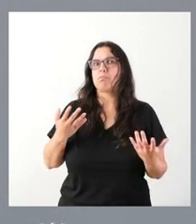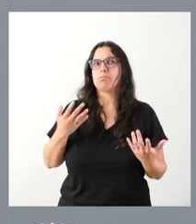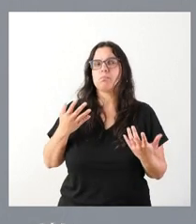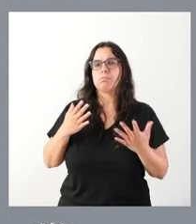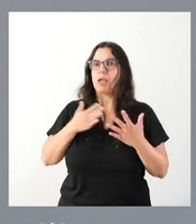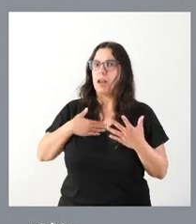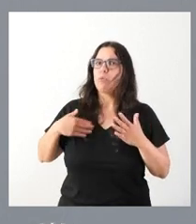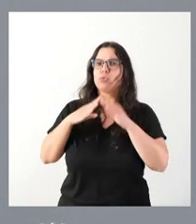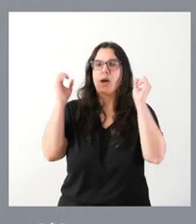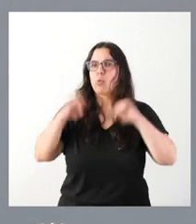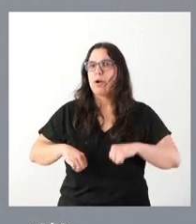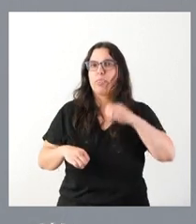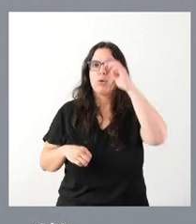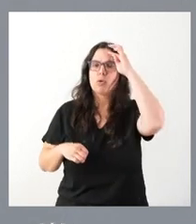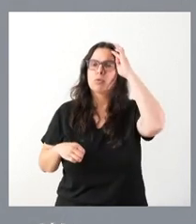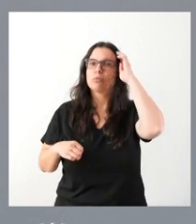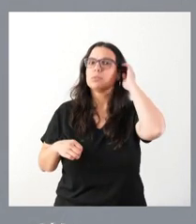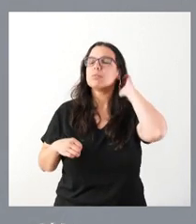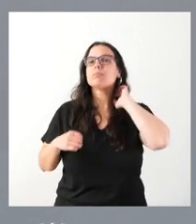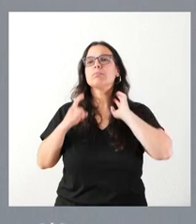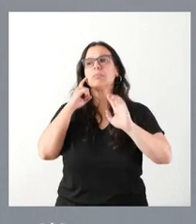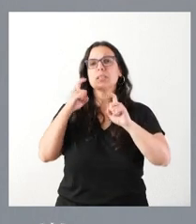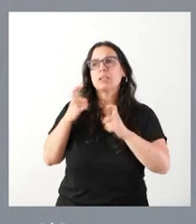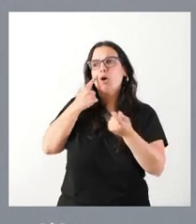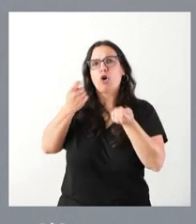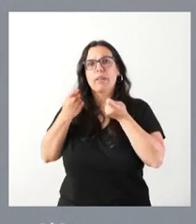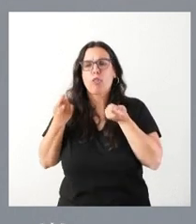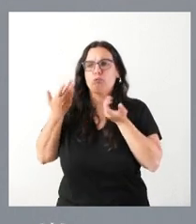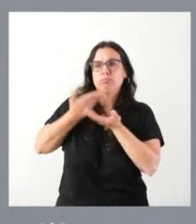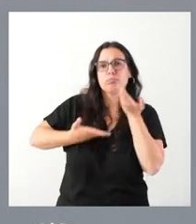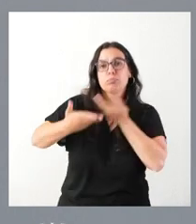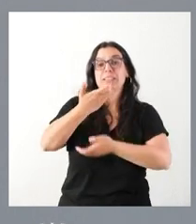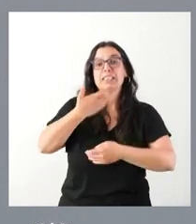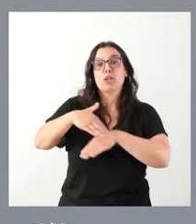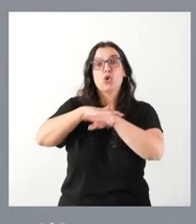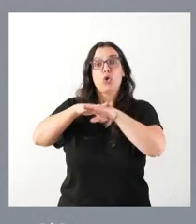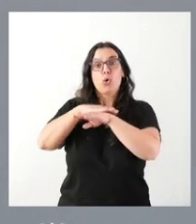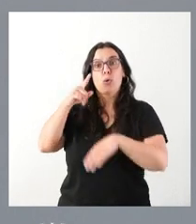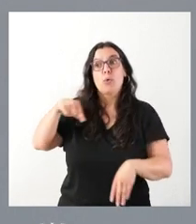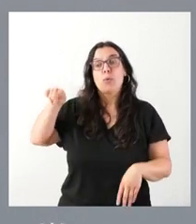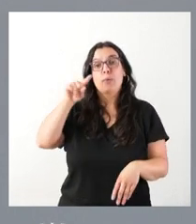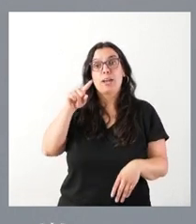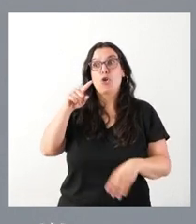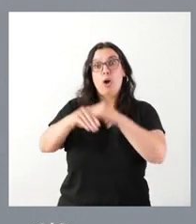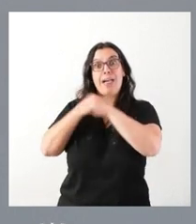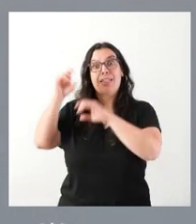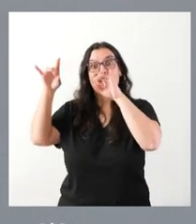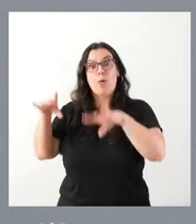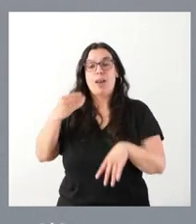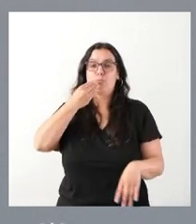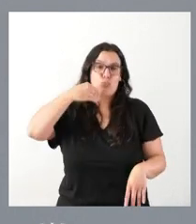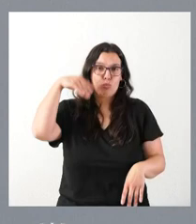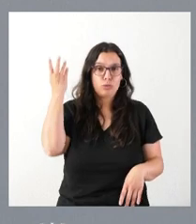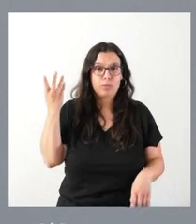acuerdo y del consenso y de la coordinación. Y si el Gobierno fuera por esa vía, pues sería mejor,